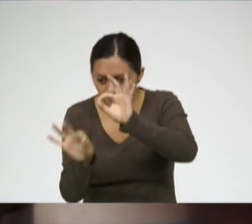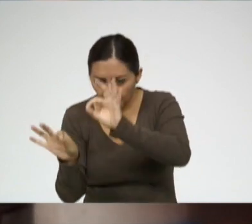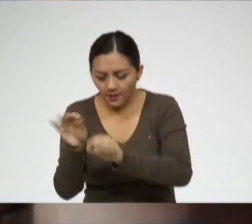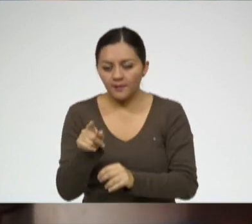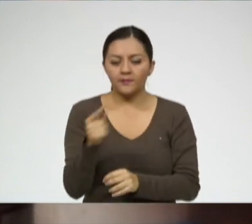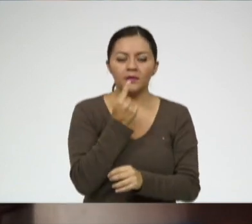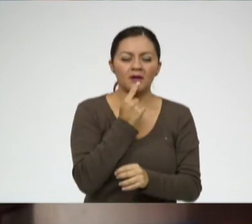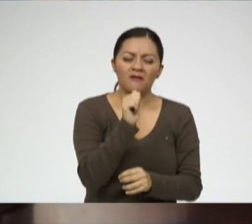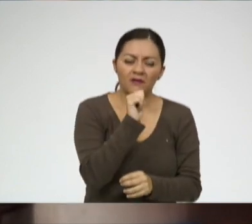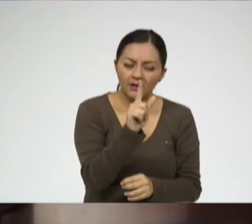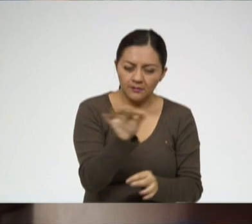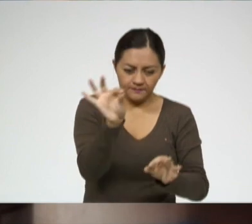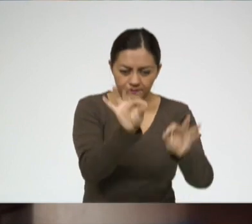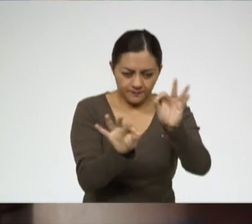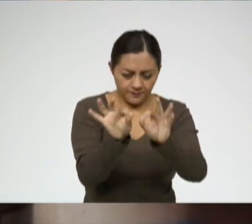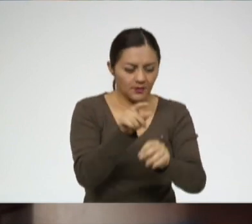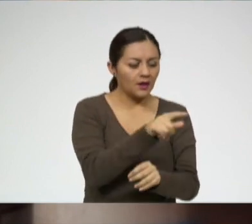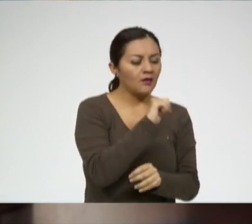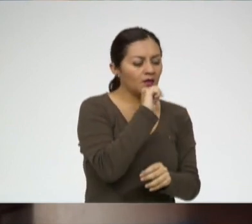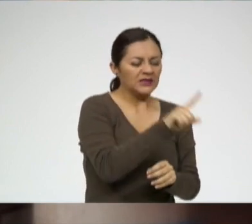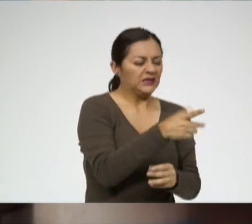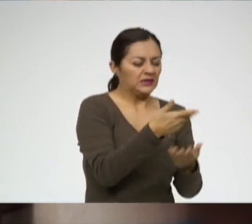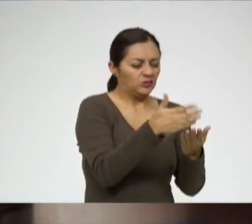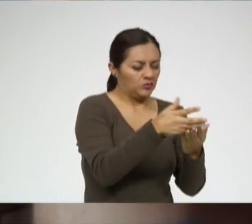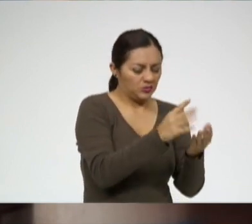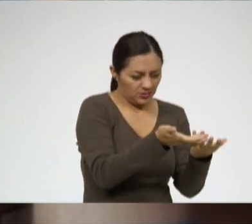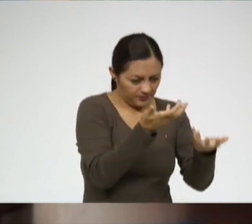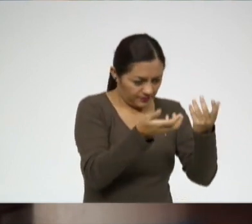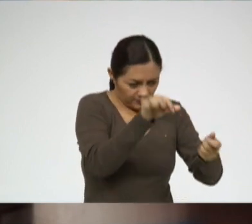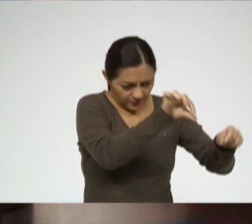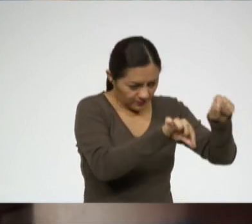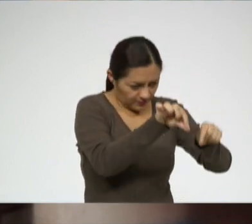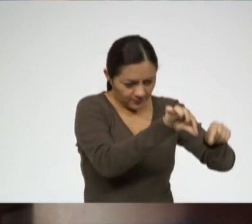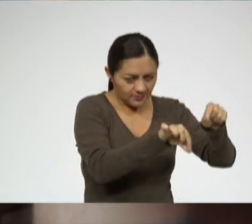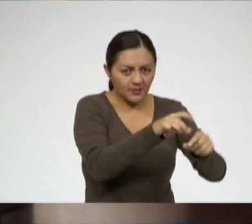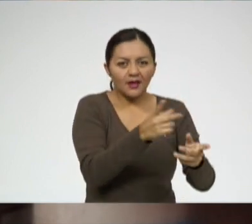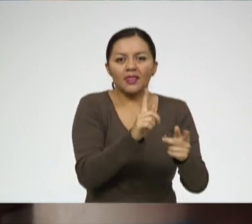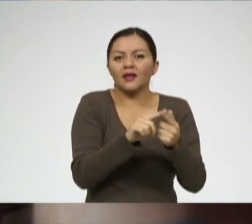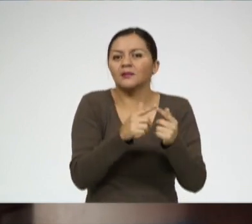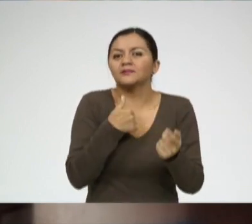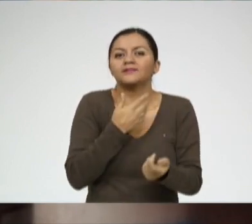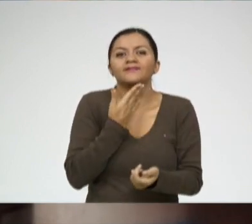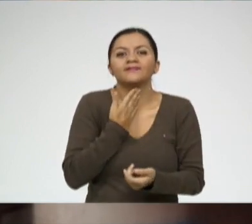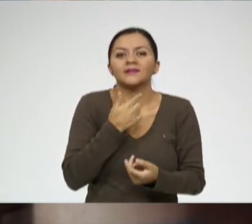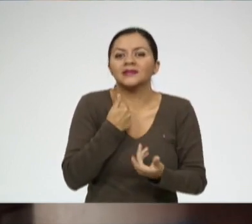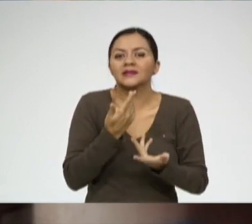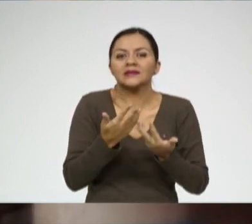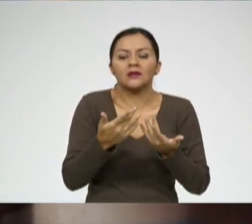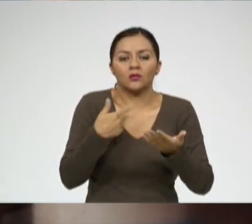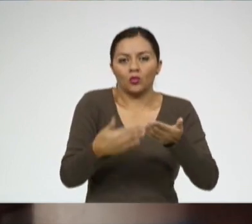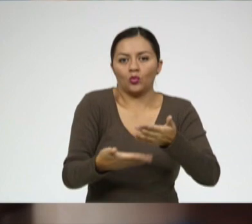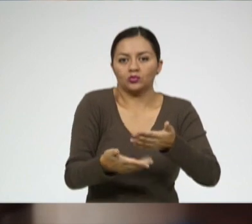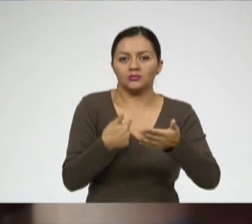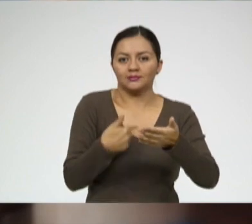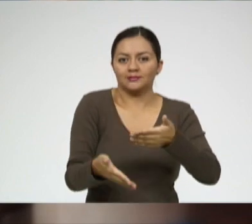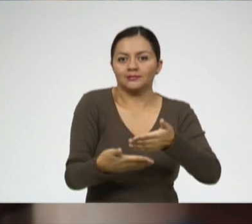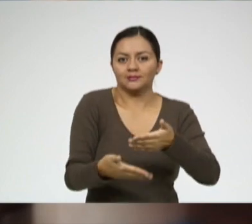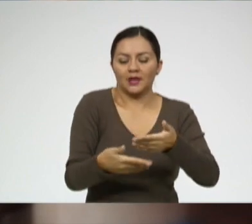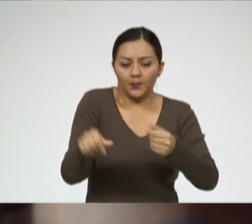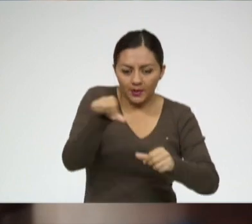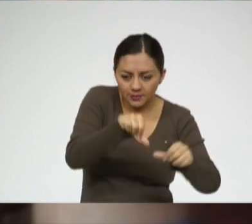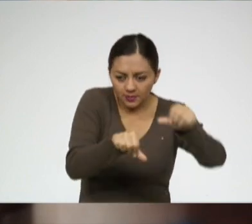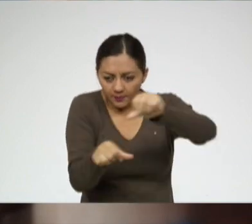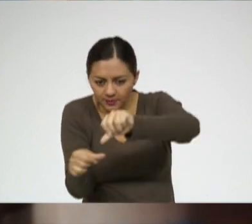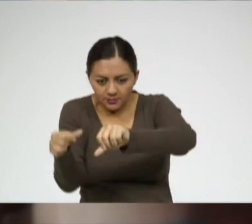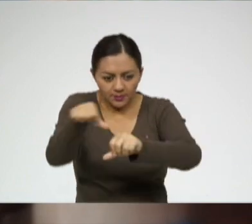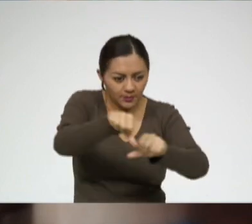los sabores y los gustos, los condimentos, voy probando y les pongo a las comidas que yo cocino. Voy mezclando los